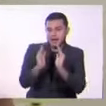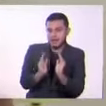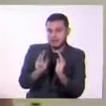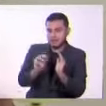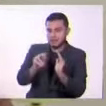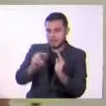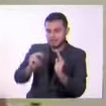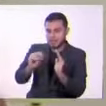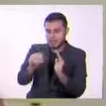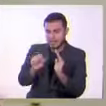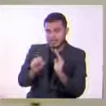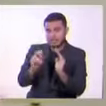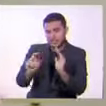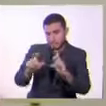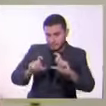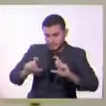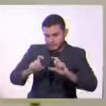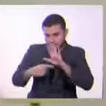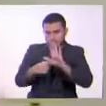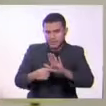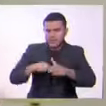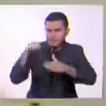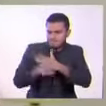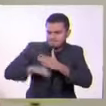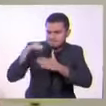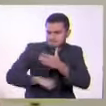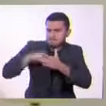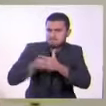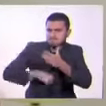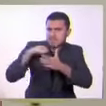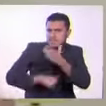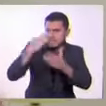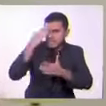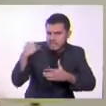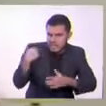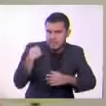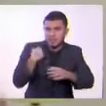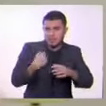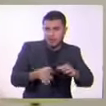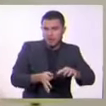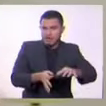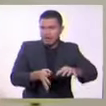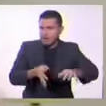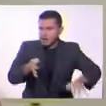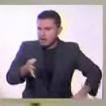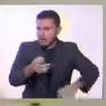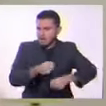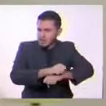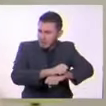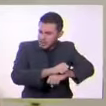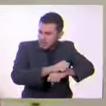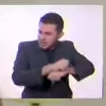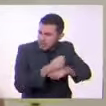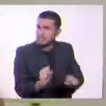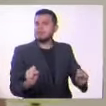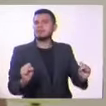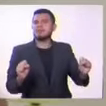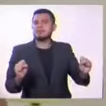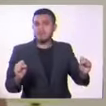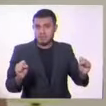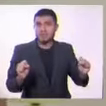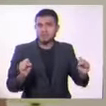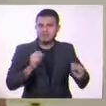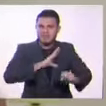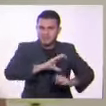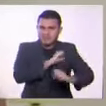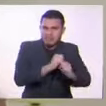refleja la osadía de las mujeres por quererse liberar de una conducta recriminativa hacia su